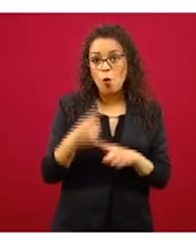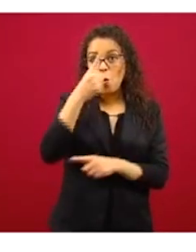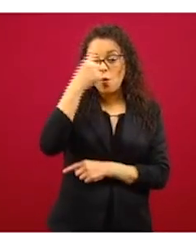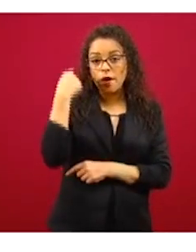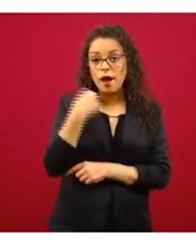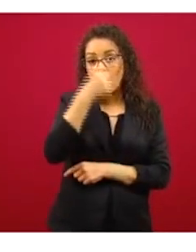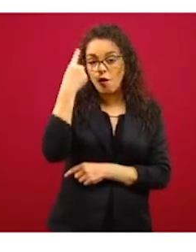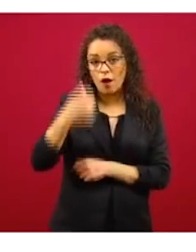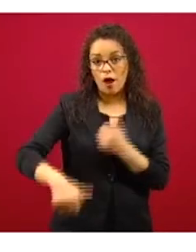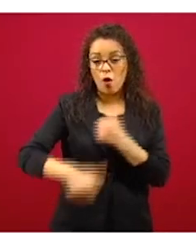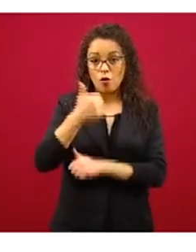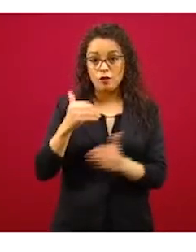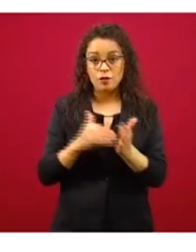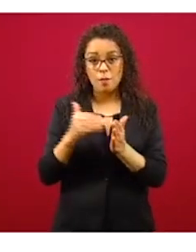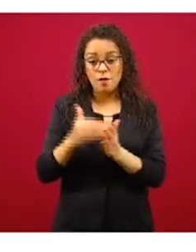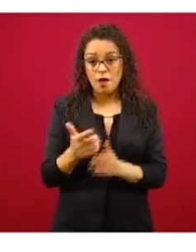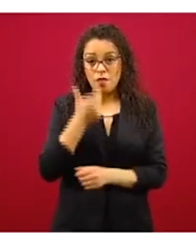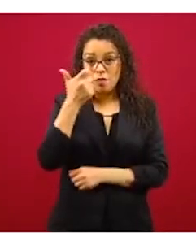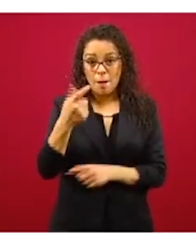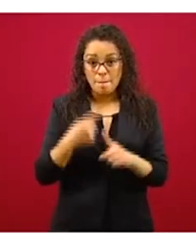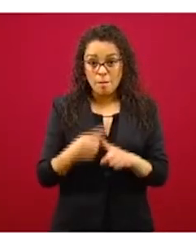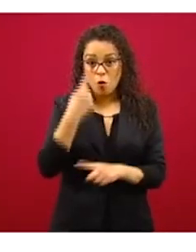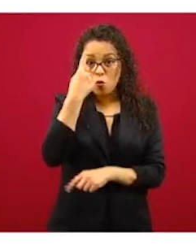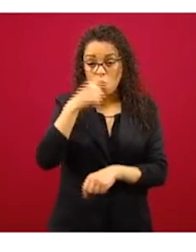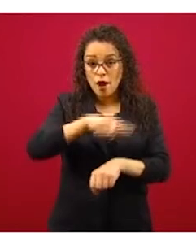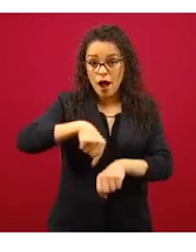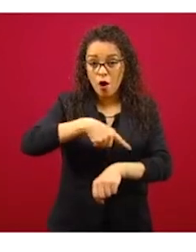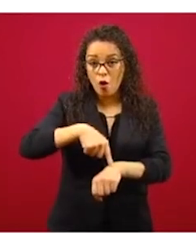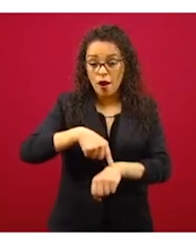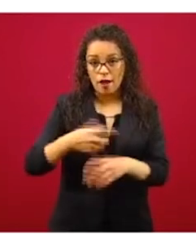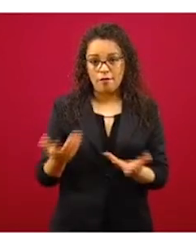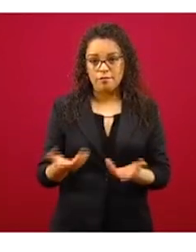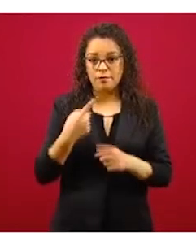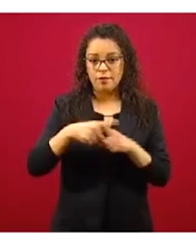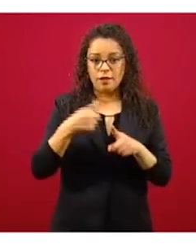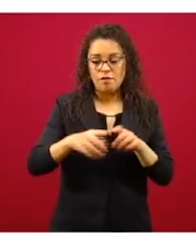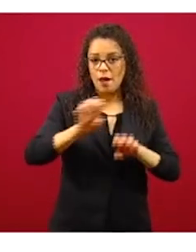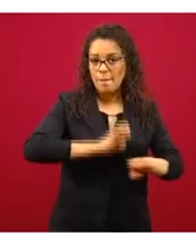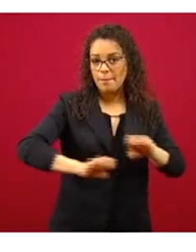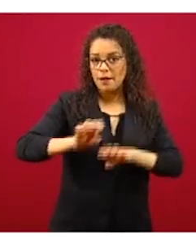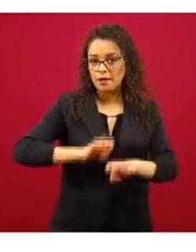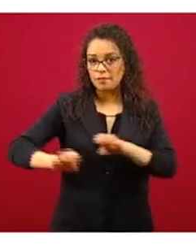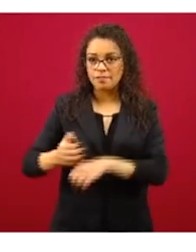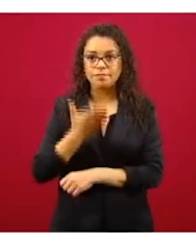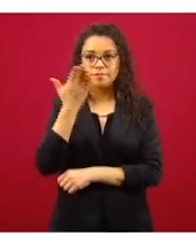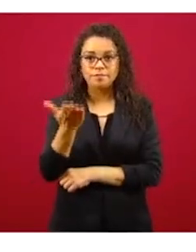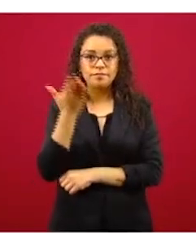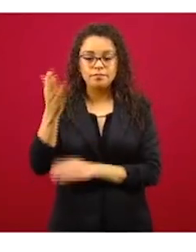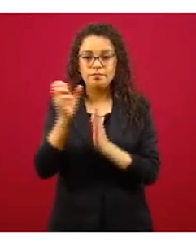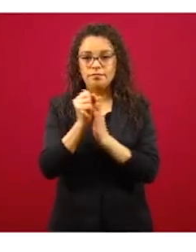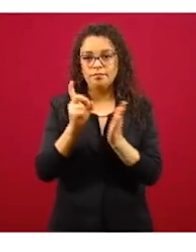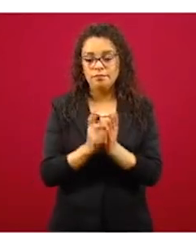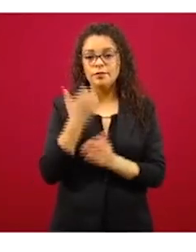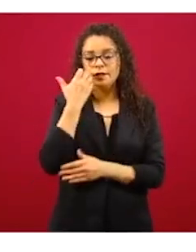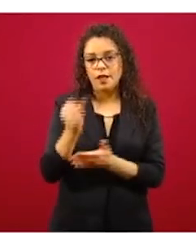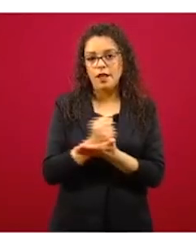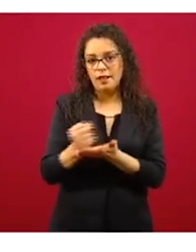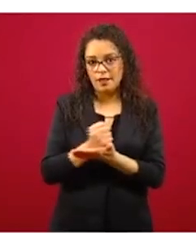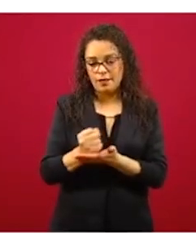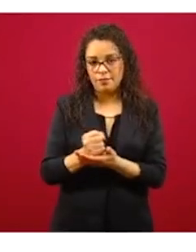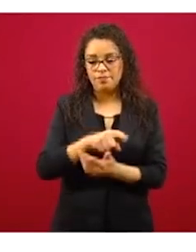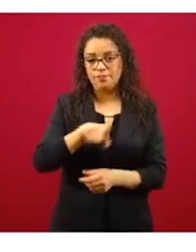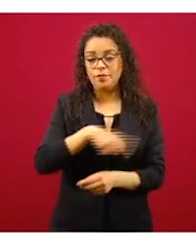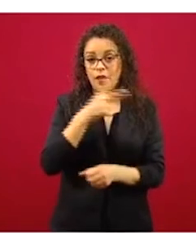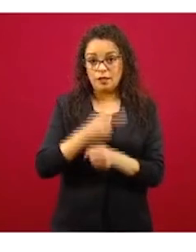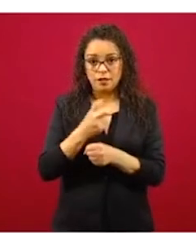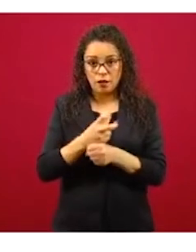millones de pesos por hora en las diferentes empresas que solicitaron este crédito. El segundo criterio de que fuera